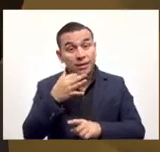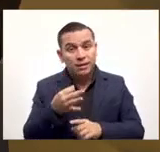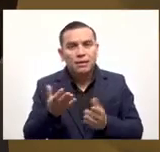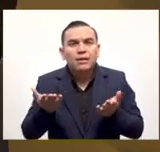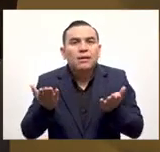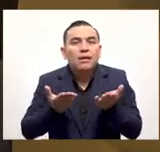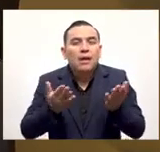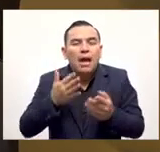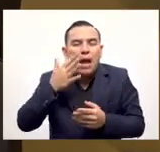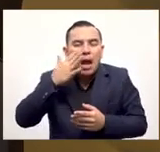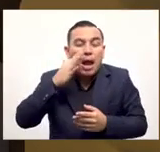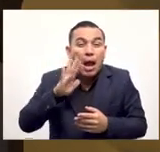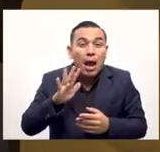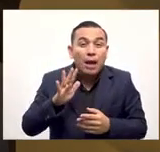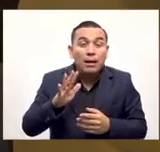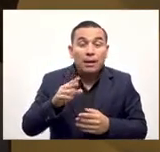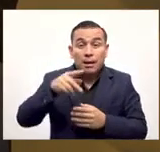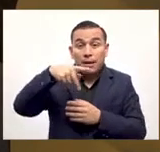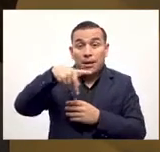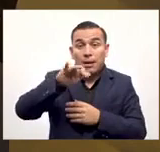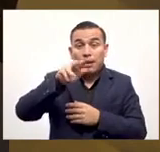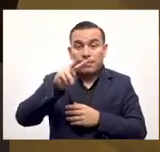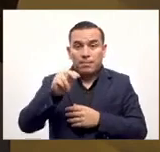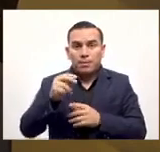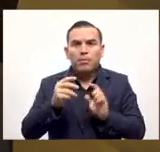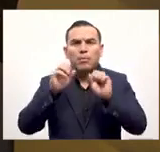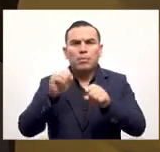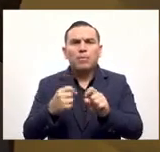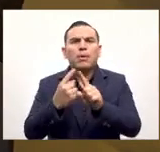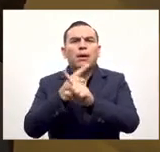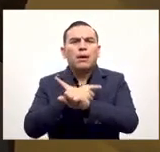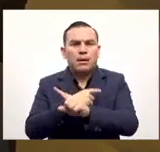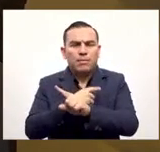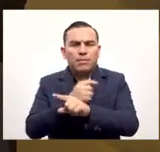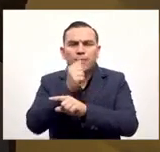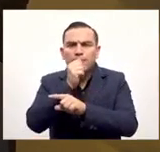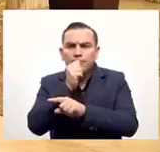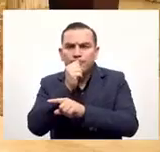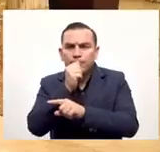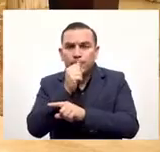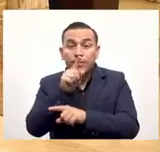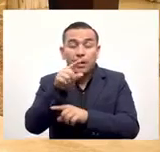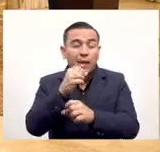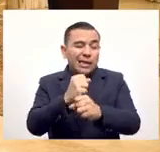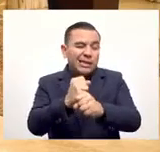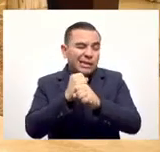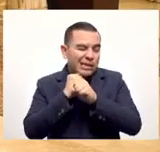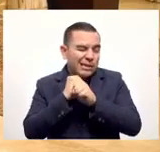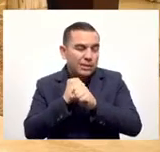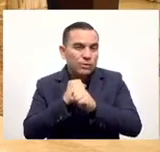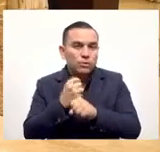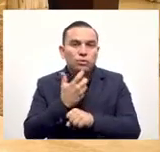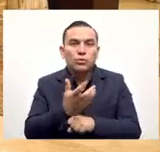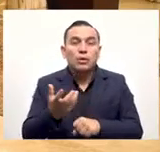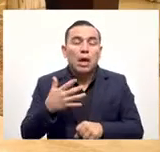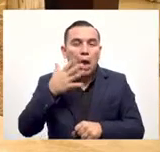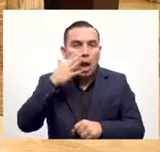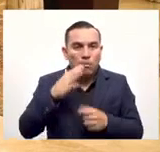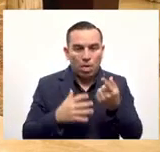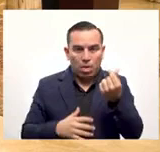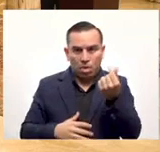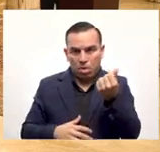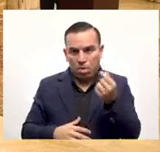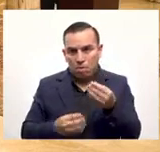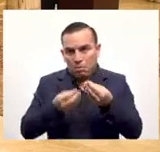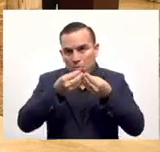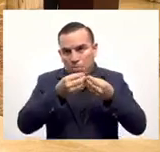PIN y si alguien por algún motivo tiene su PIN pues simplemente lo puede cambiar por eso digo que es mucho más seguro que el dinero en efectivo porque el dinero